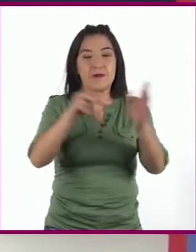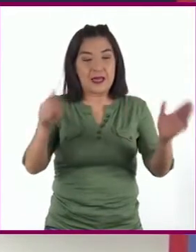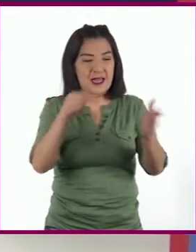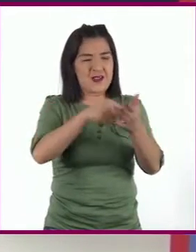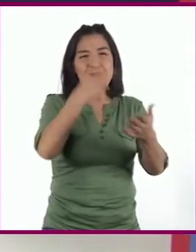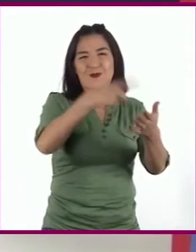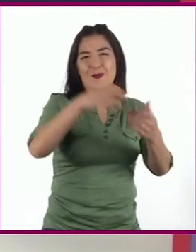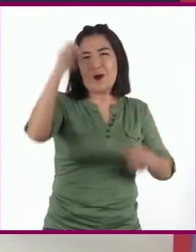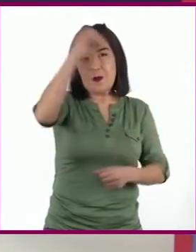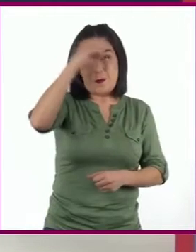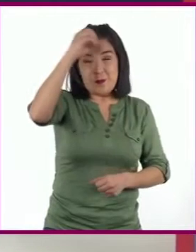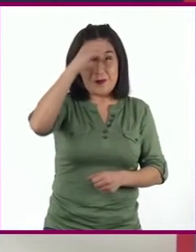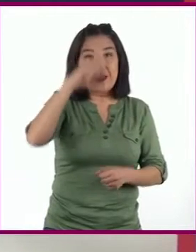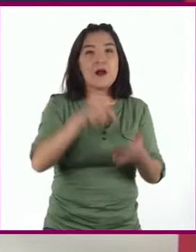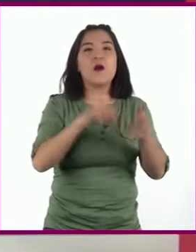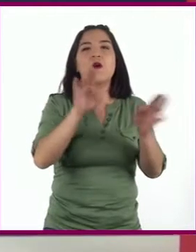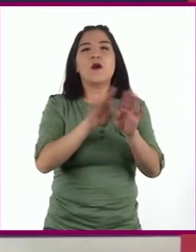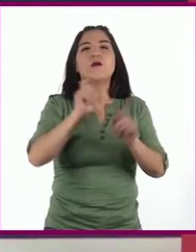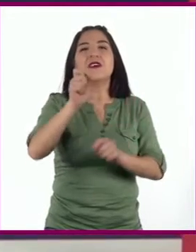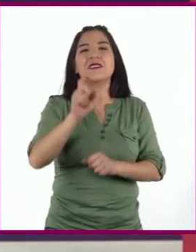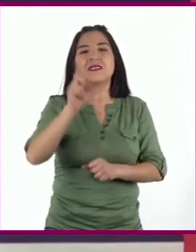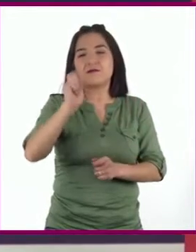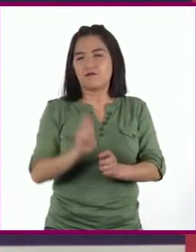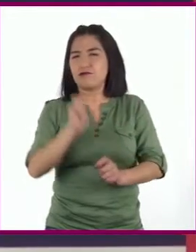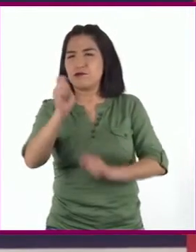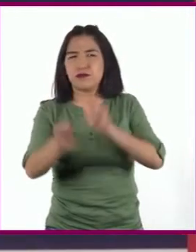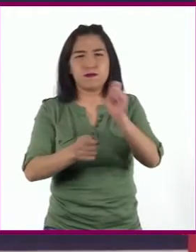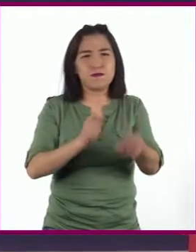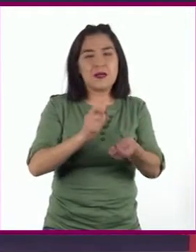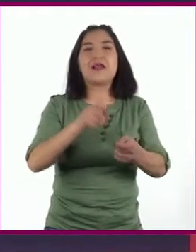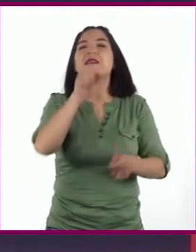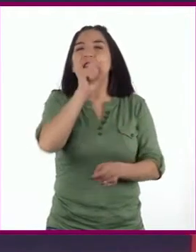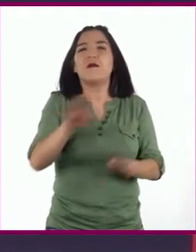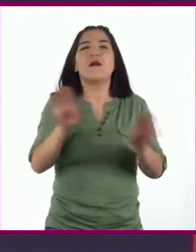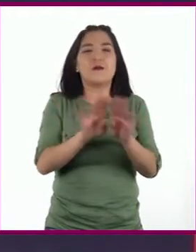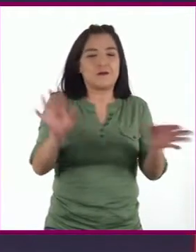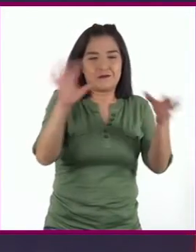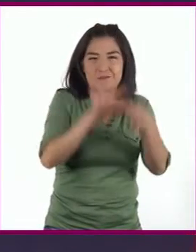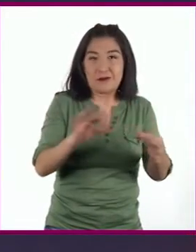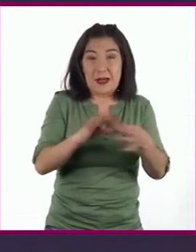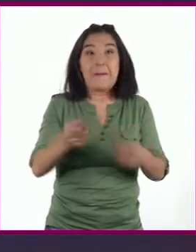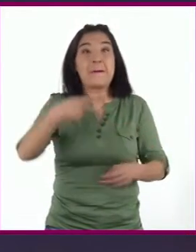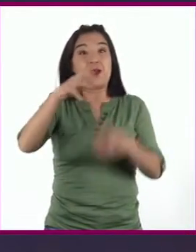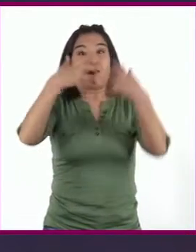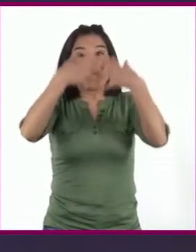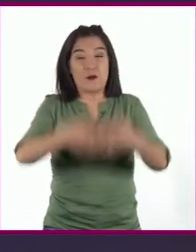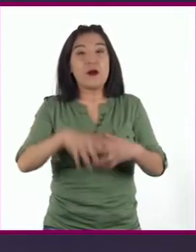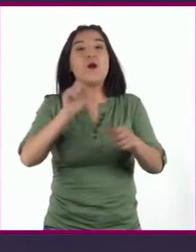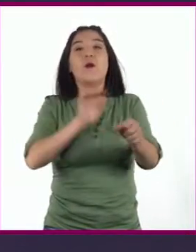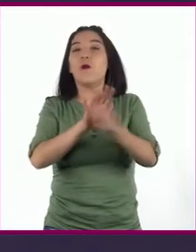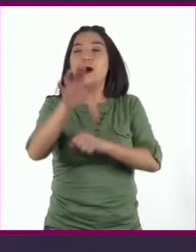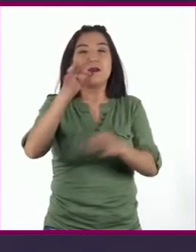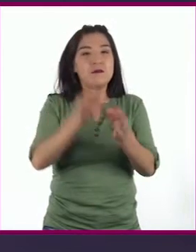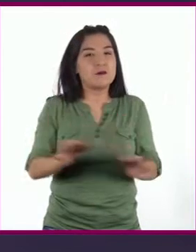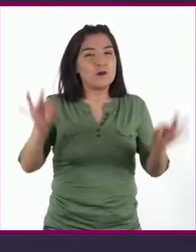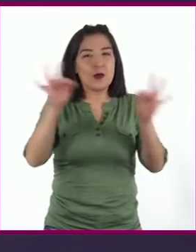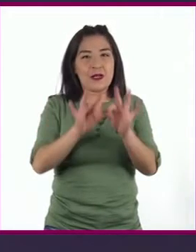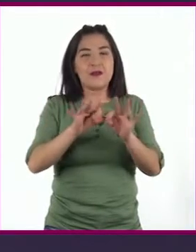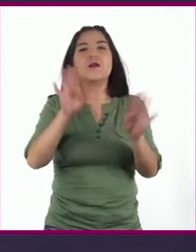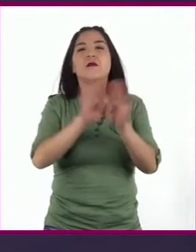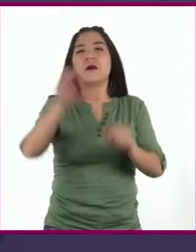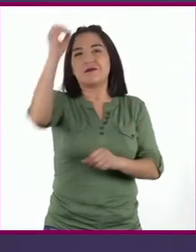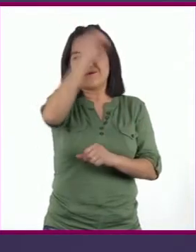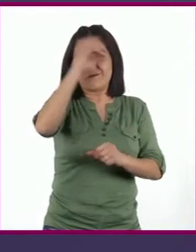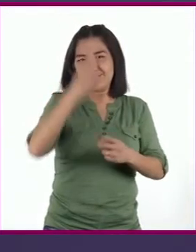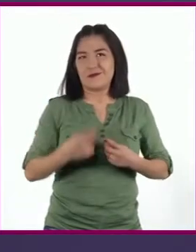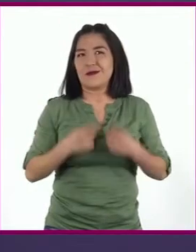encontrar el uso de descripciones y propias definiciones. Pero su función principal es ser un artículo de opinión.